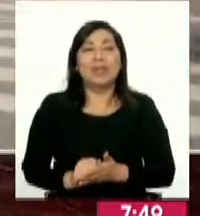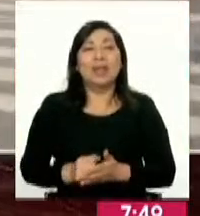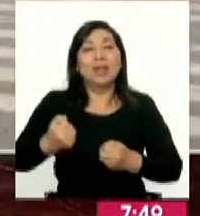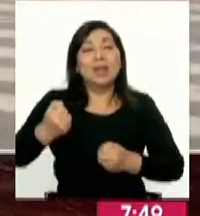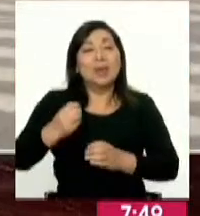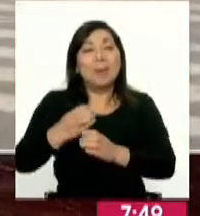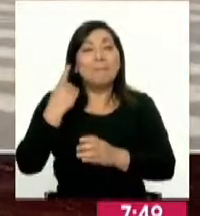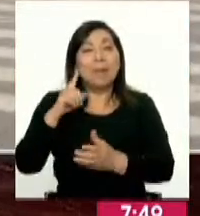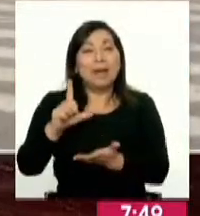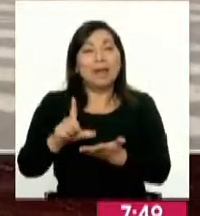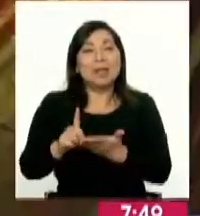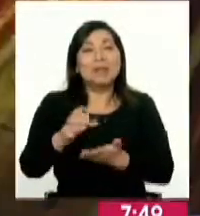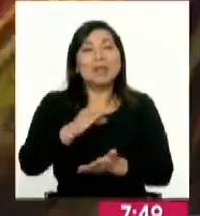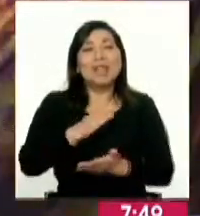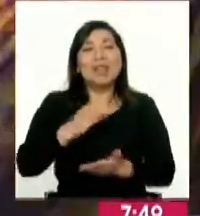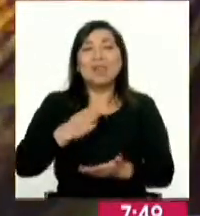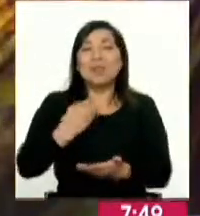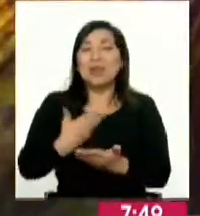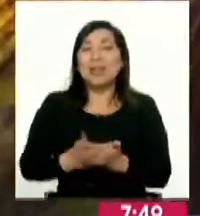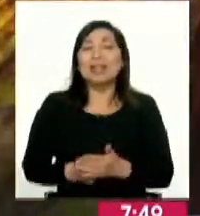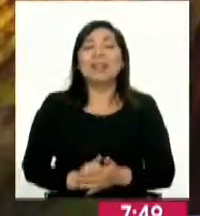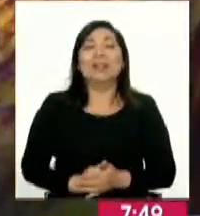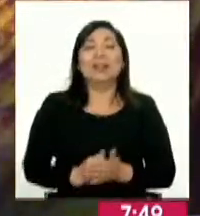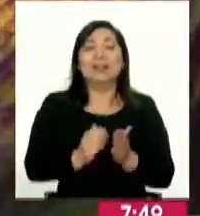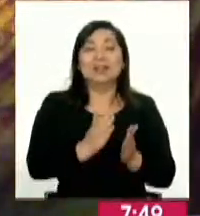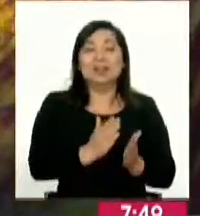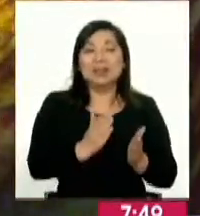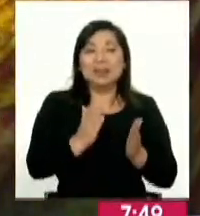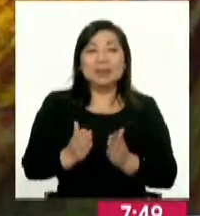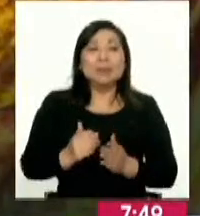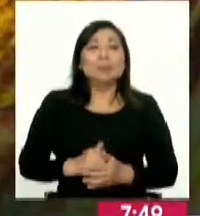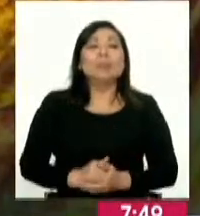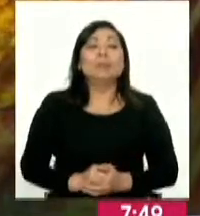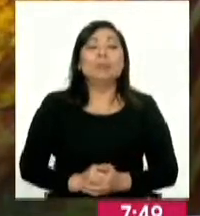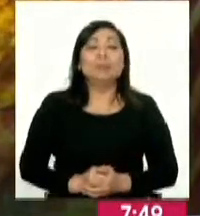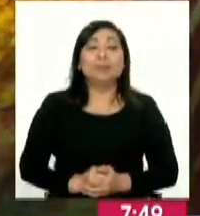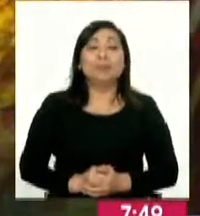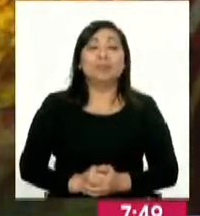transporte urbano para Lima y Callao muy amable 7 con 49 en minutos